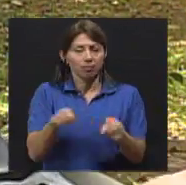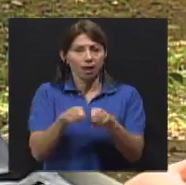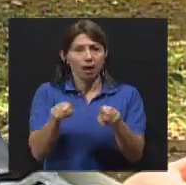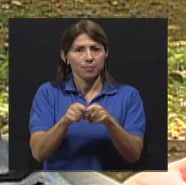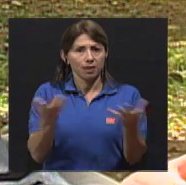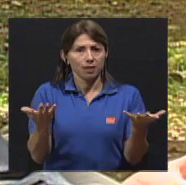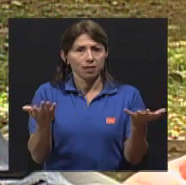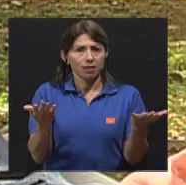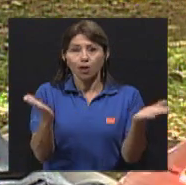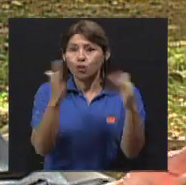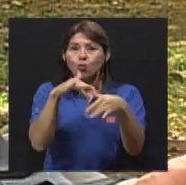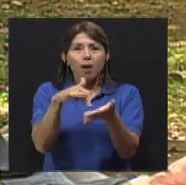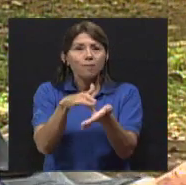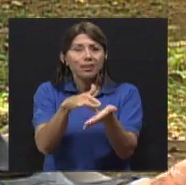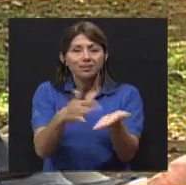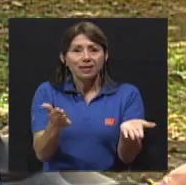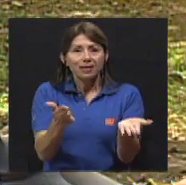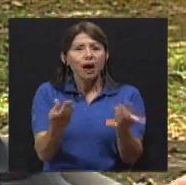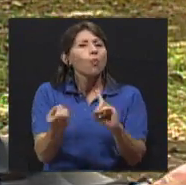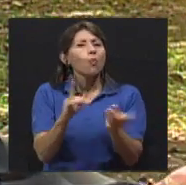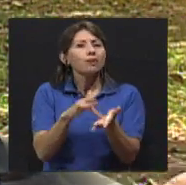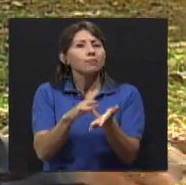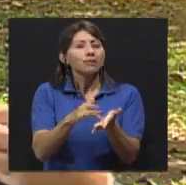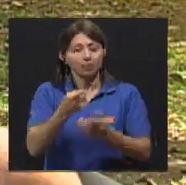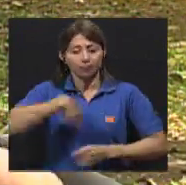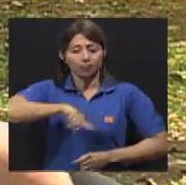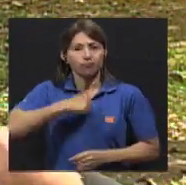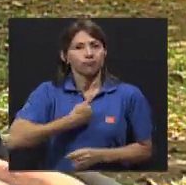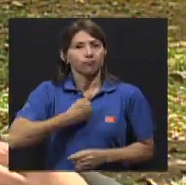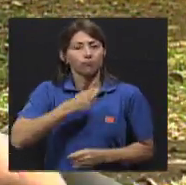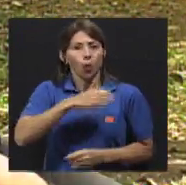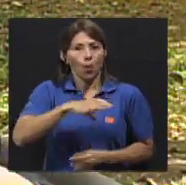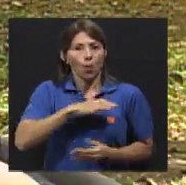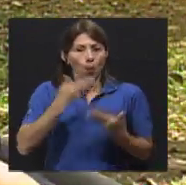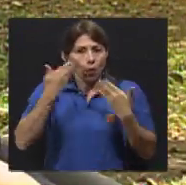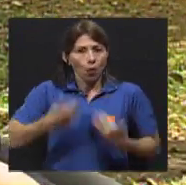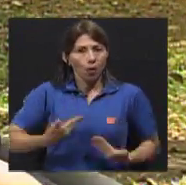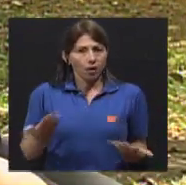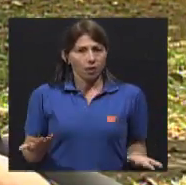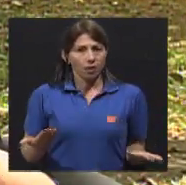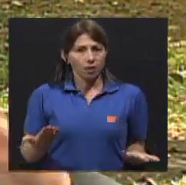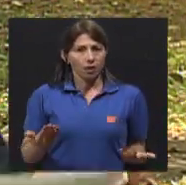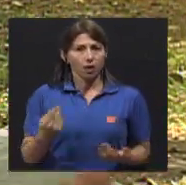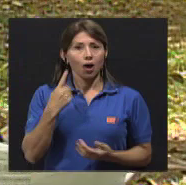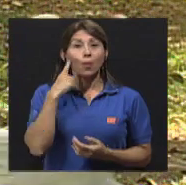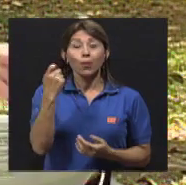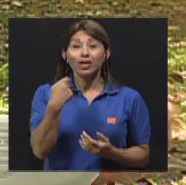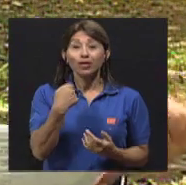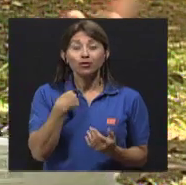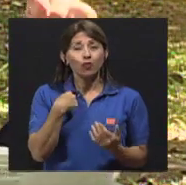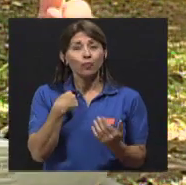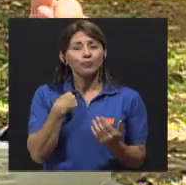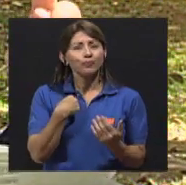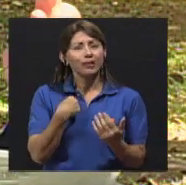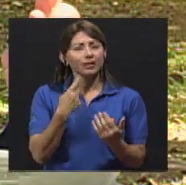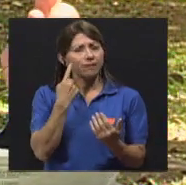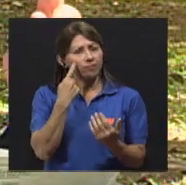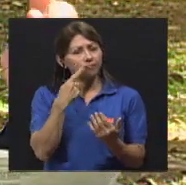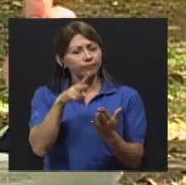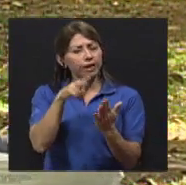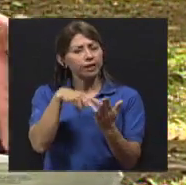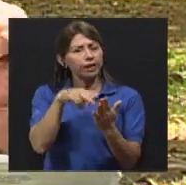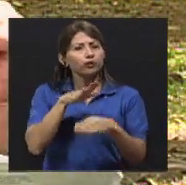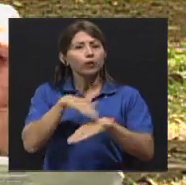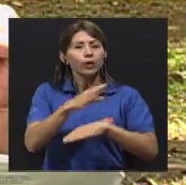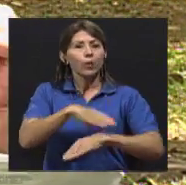enfermedad. Y no hay medicina. ¿Cuál es la medicina? Nosotros mismos, el comportamiento nuestro. Porque estaba leyendo aquí el comportamiento